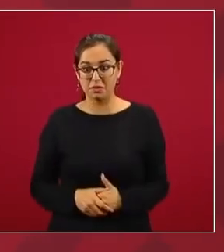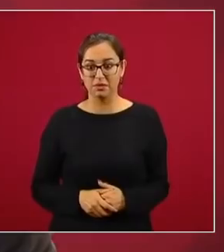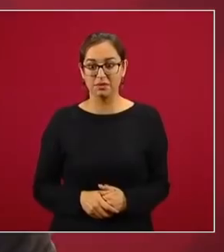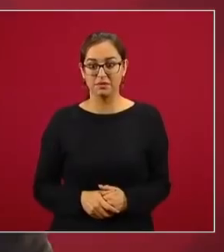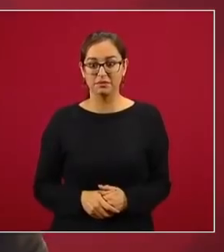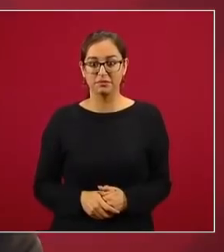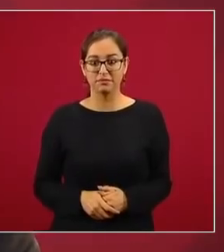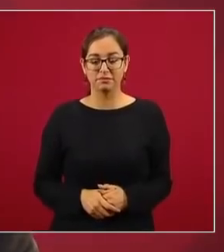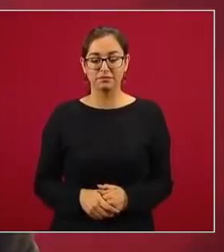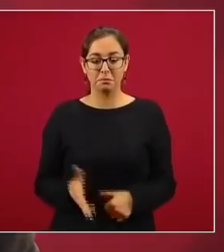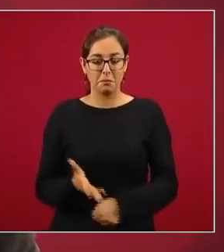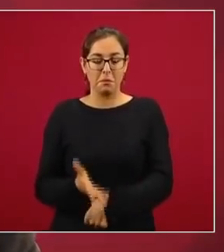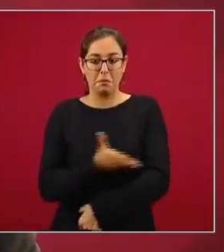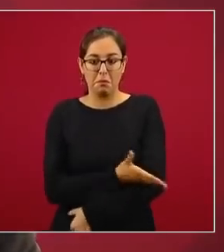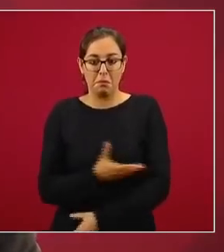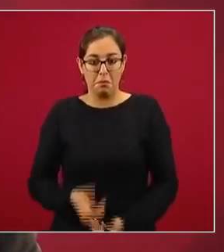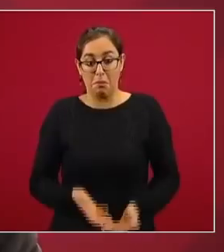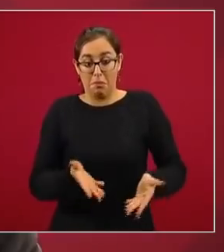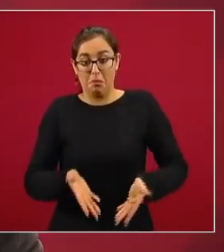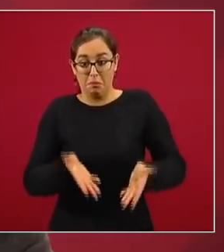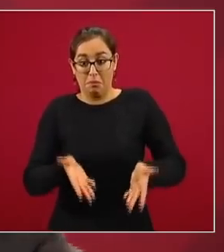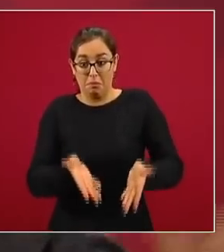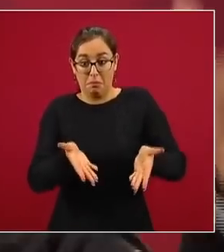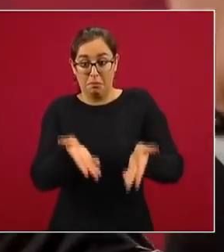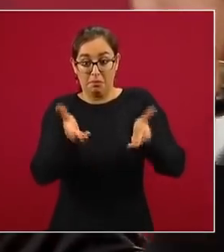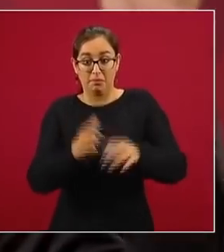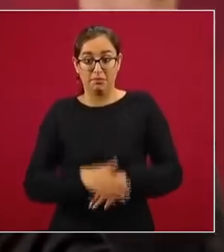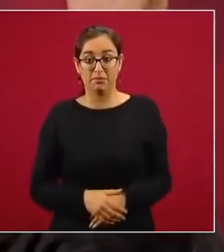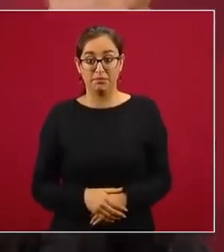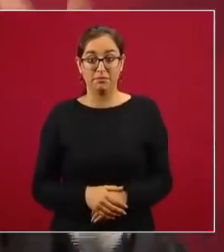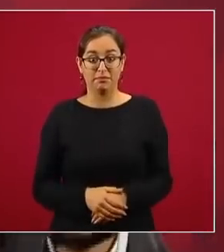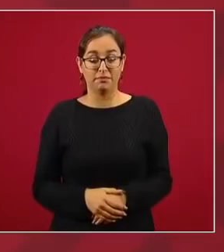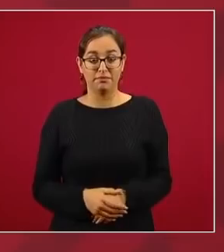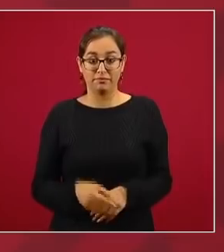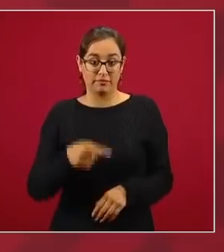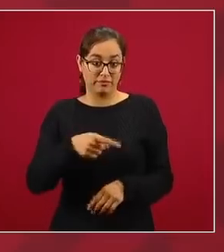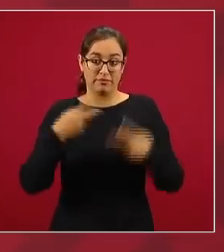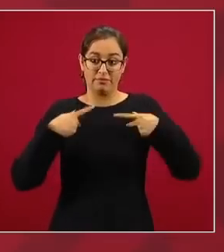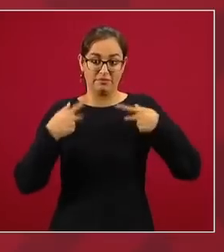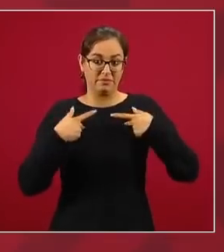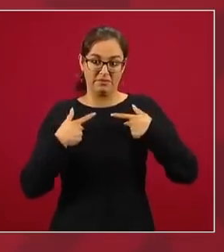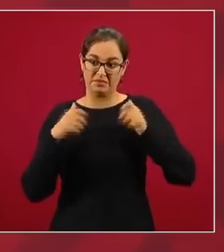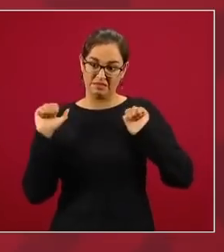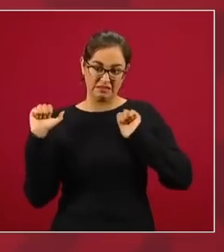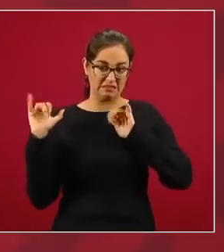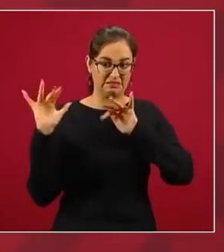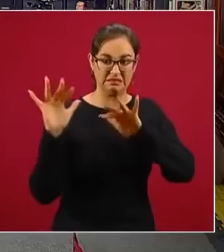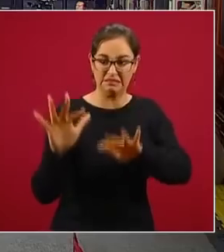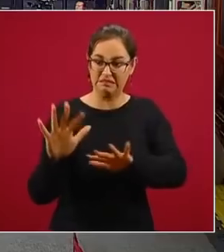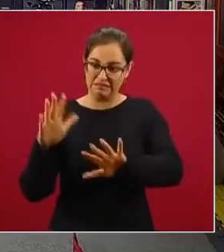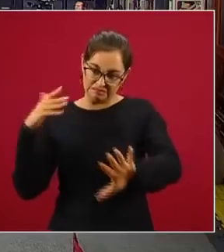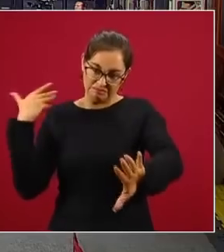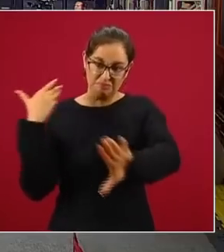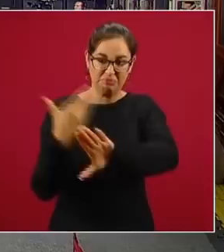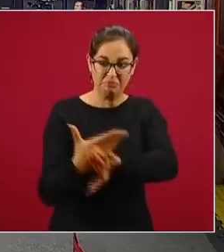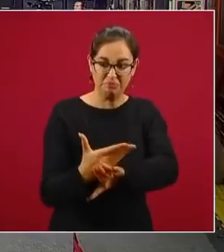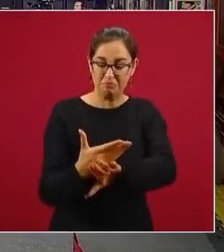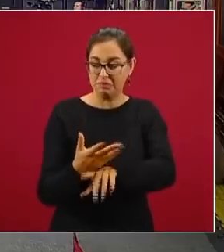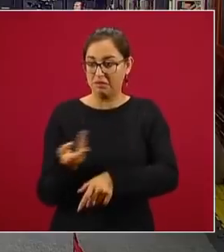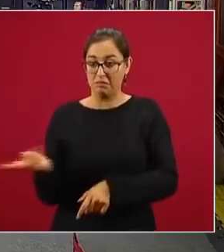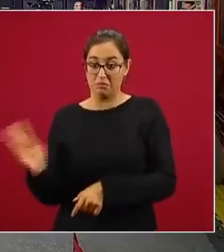los arman y se van sobre... ¿Cree que puedan poner el video, presidente? La presa,